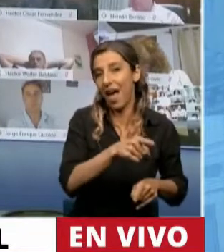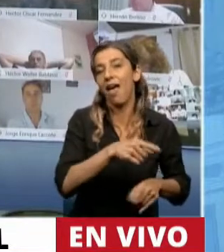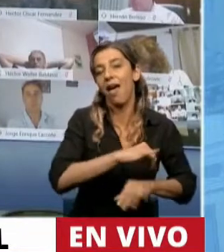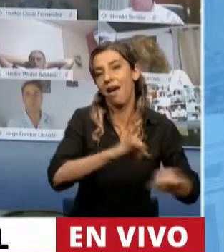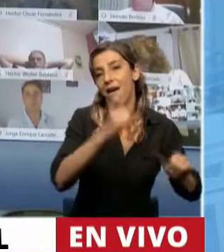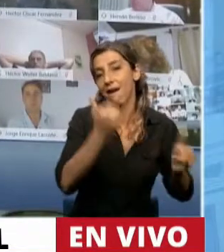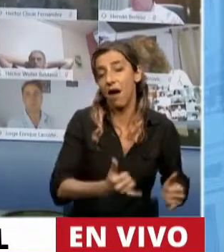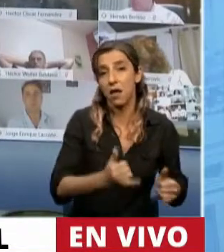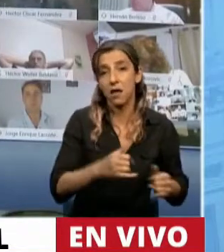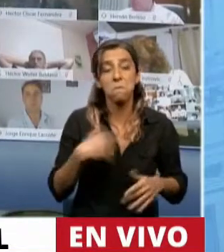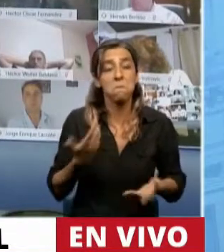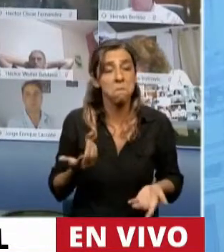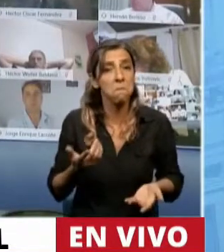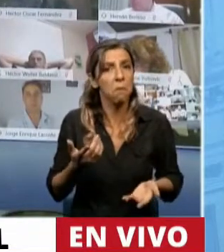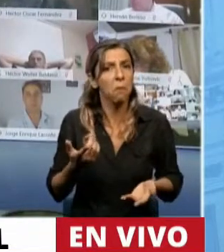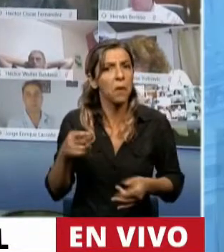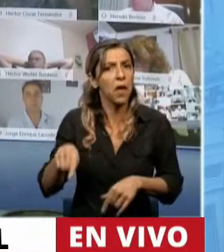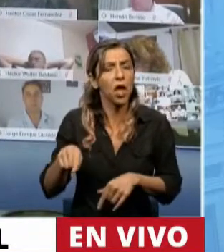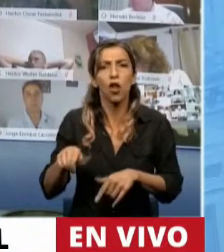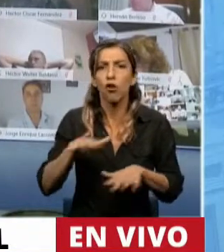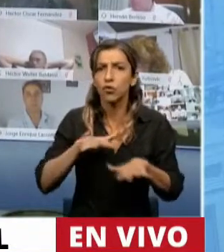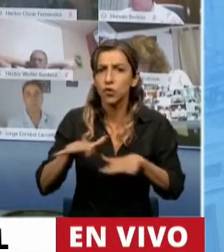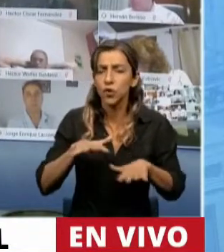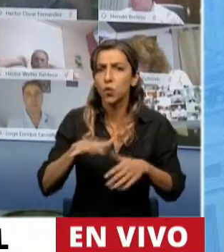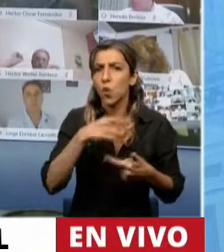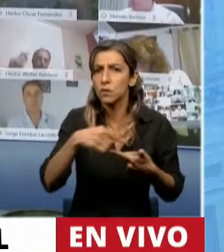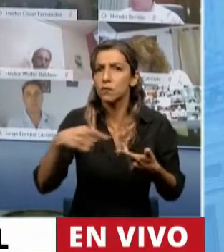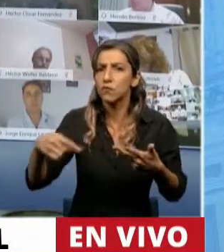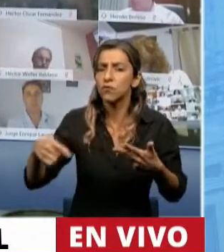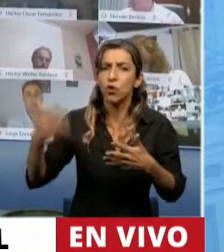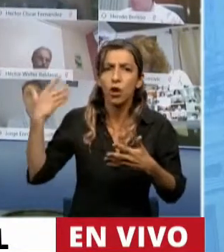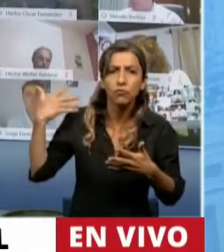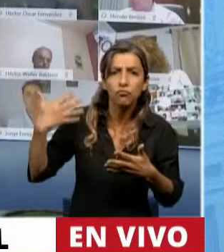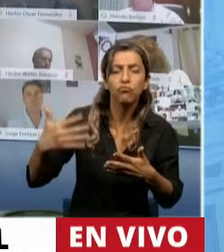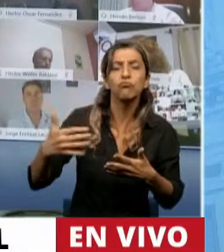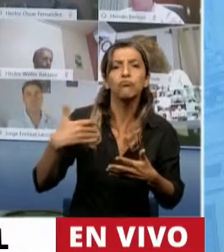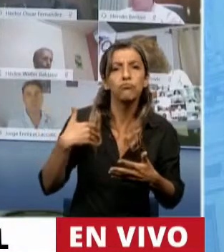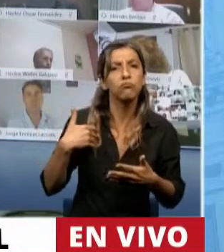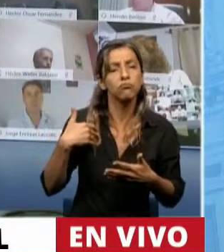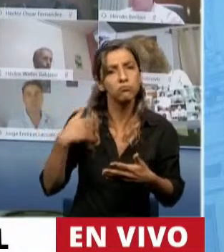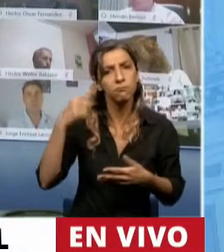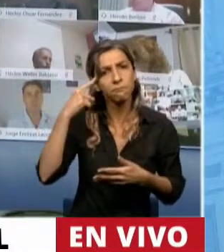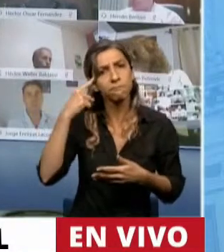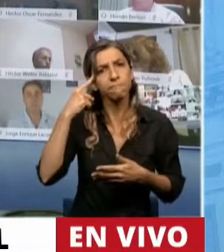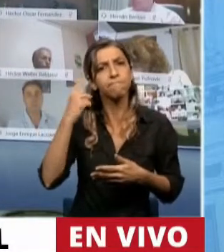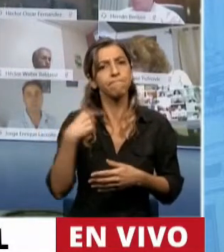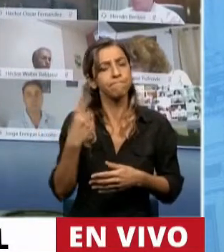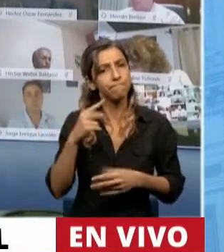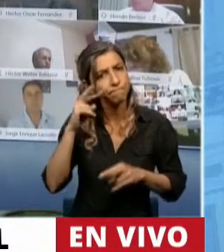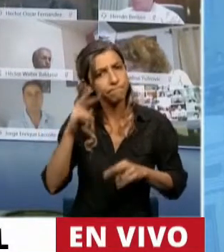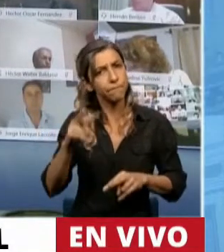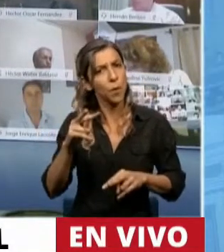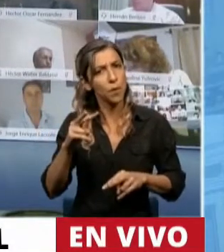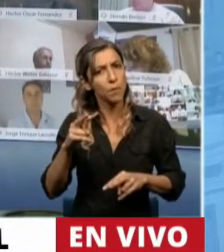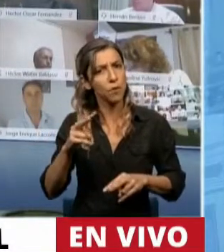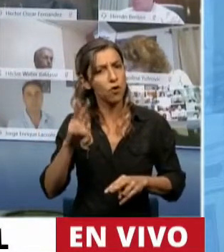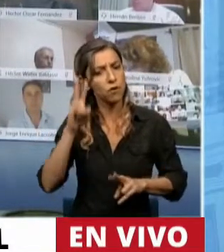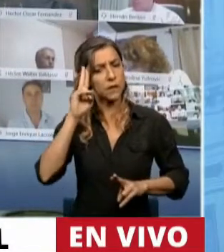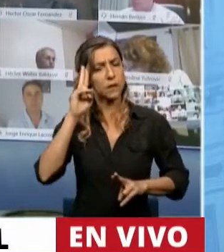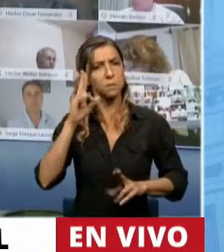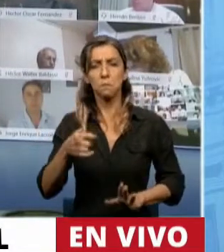creo que todo este tipo de situaciones que fuimos viendo a lo largo del tiempo son las que realmente tenemos que observar y ver y respetar